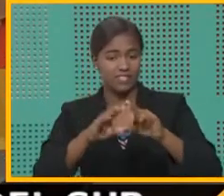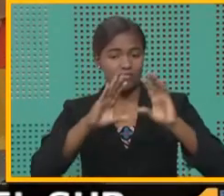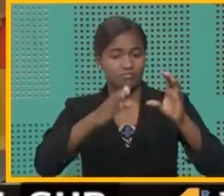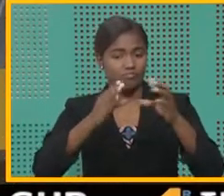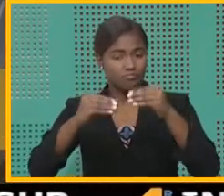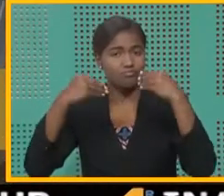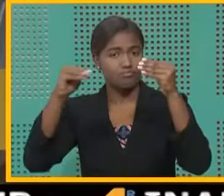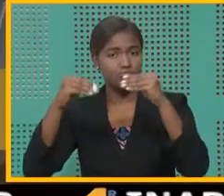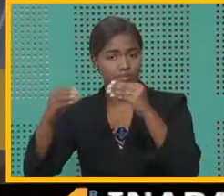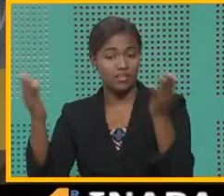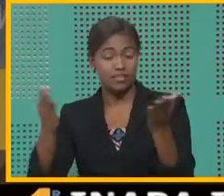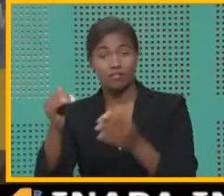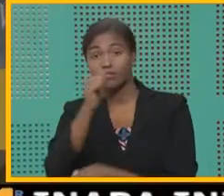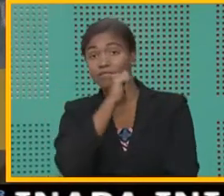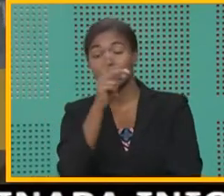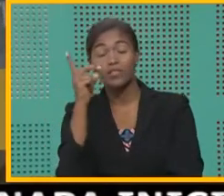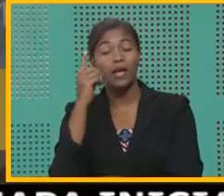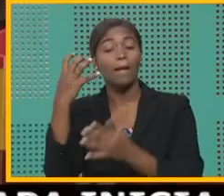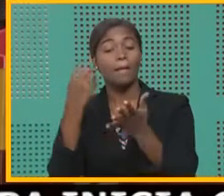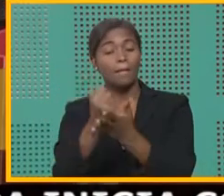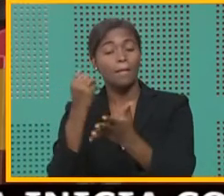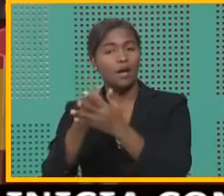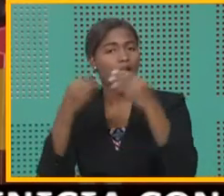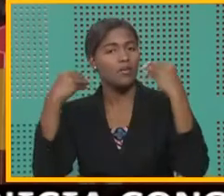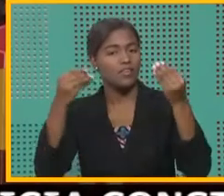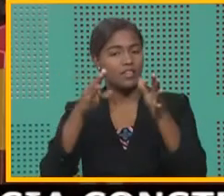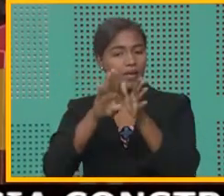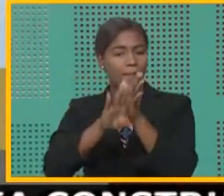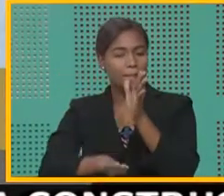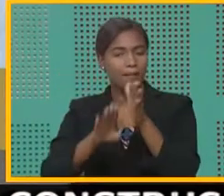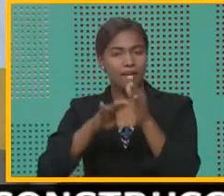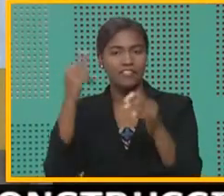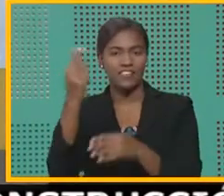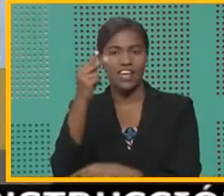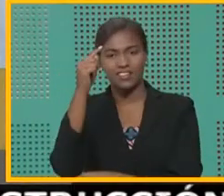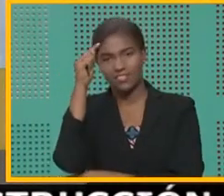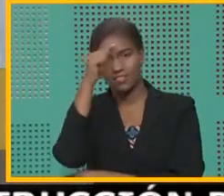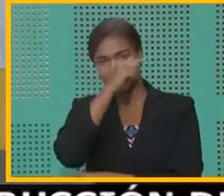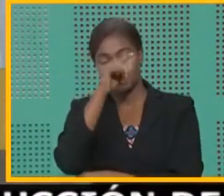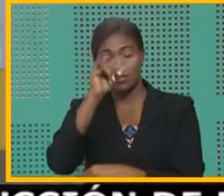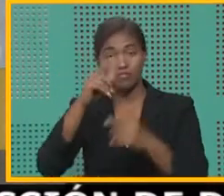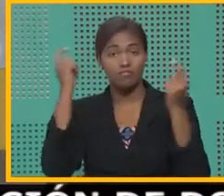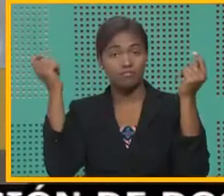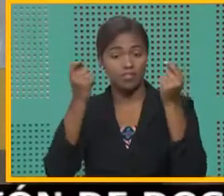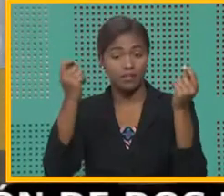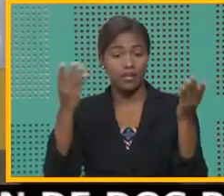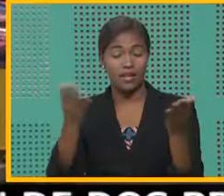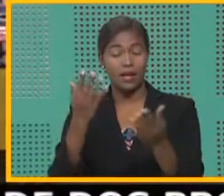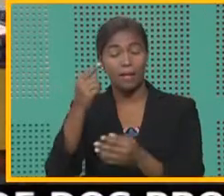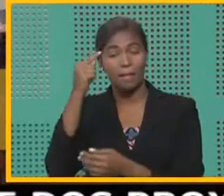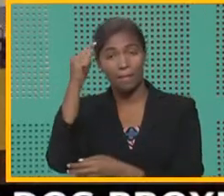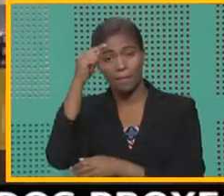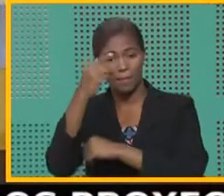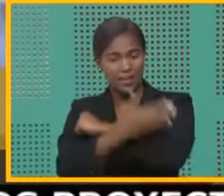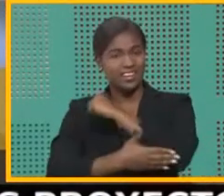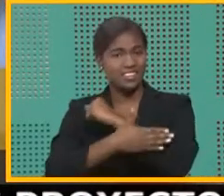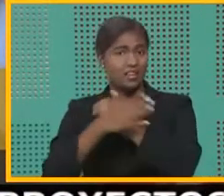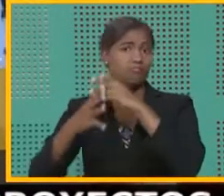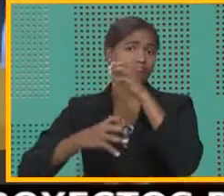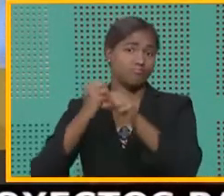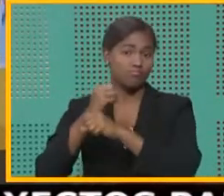comerciales del Gran Santo Domingo a aprovechar las ofertas de descuento del Viernes Negro, que se celebra en el país desde hace varios años,